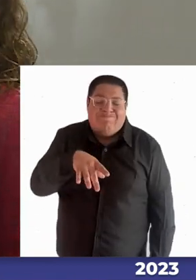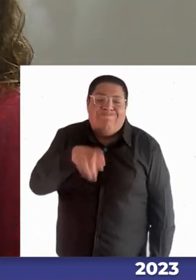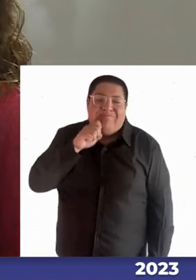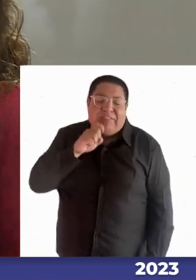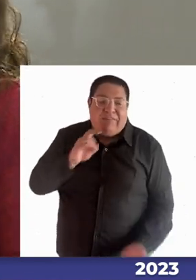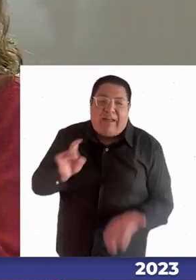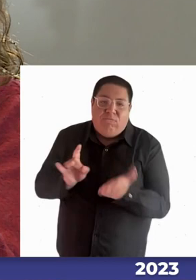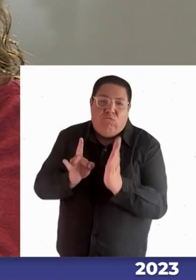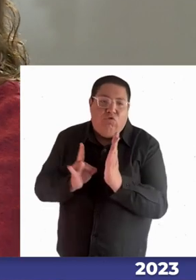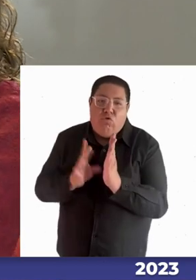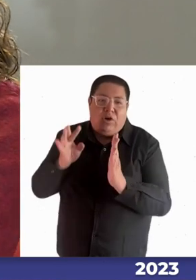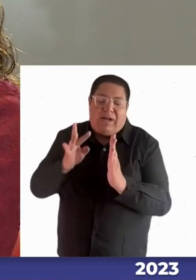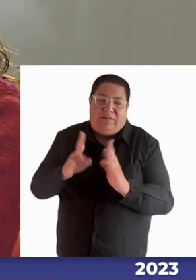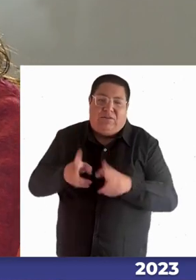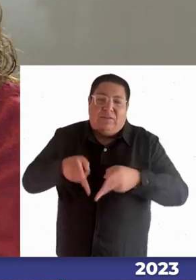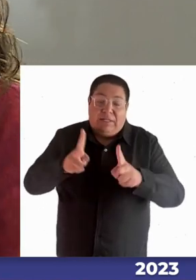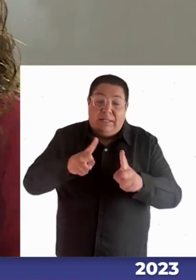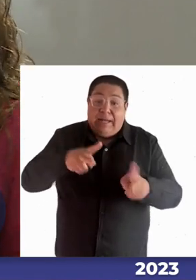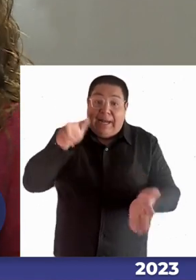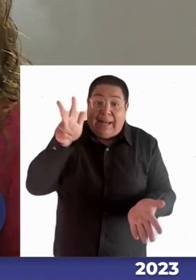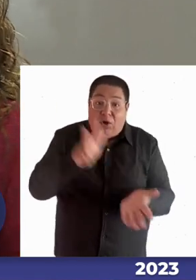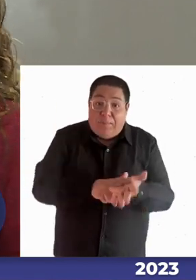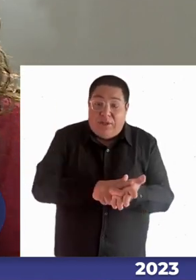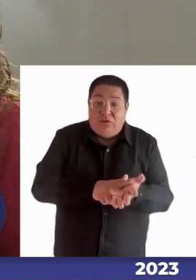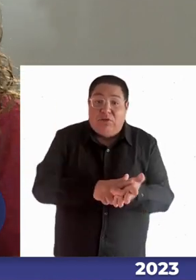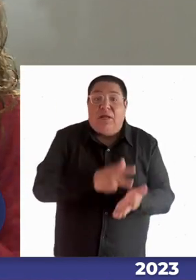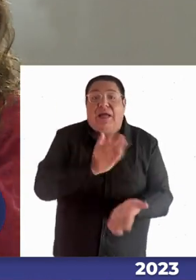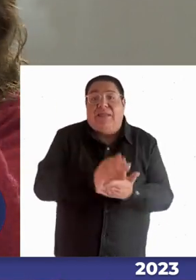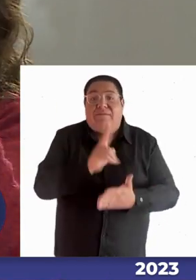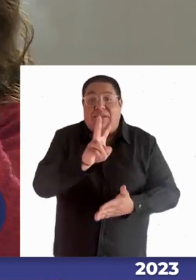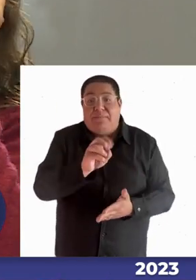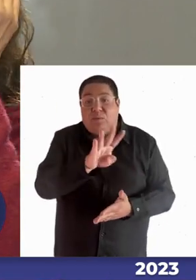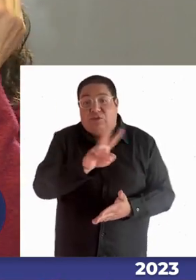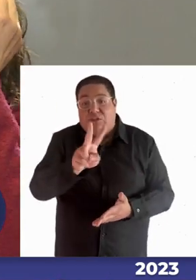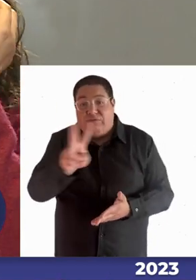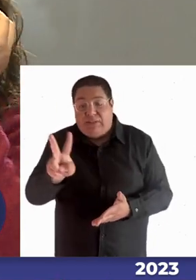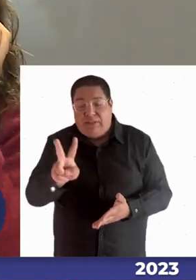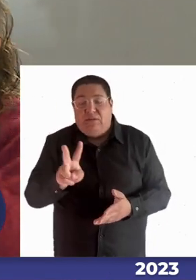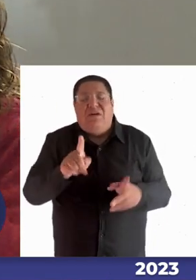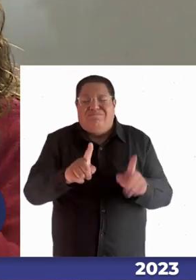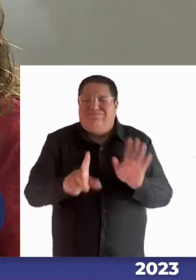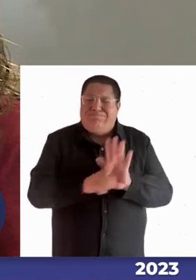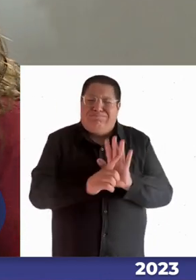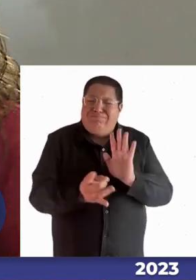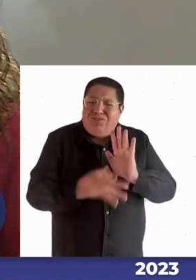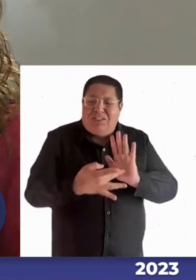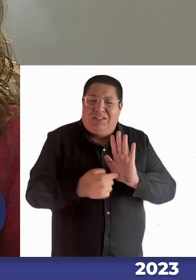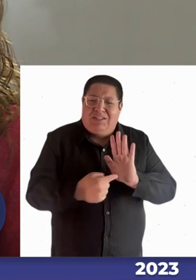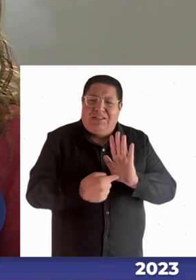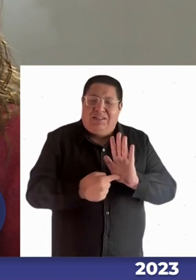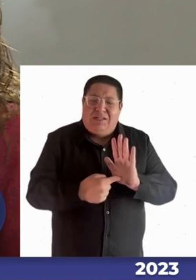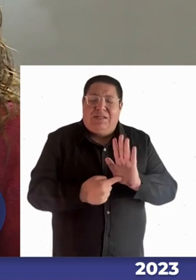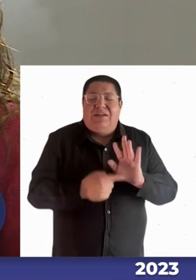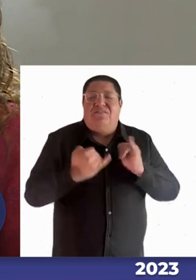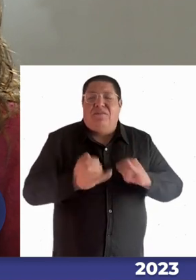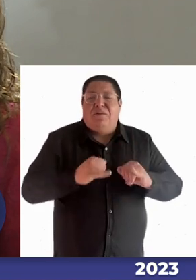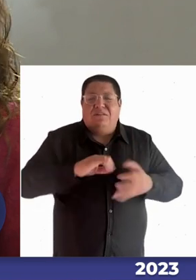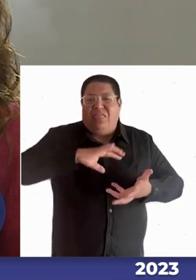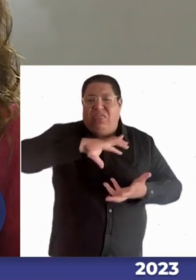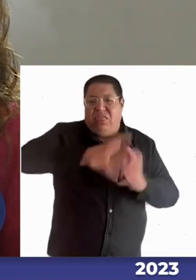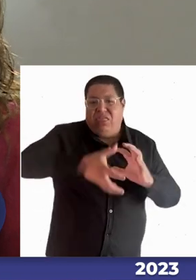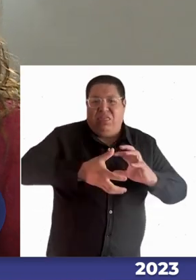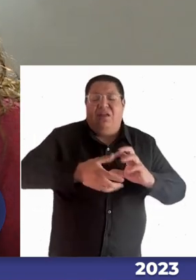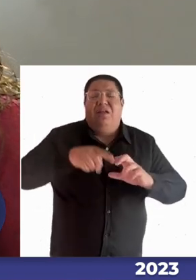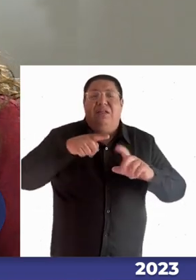derechos desde la convención hasta la 20.422 entonces por una parte tenemos mala data y ese es un tema que ya la